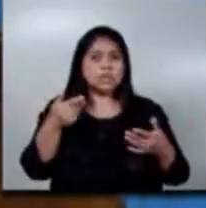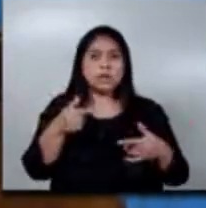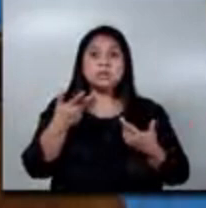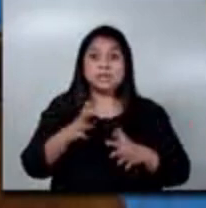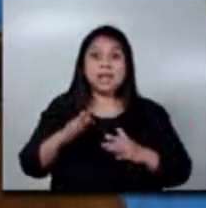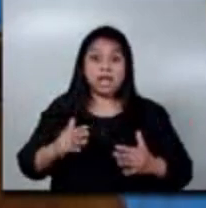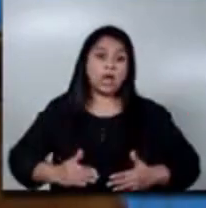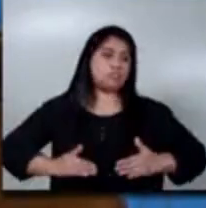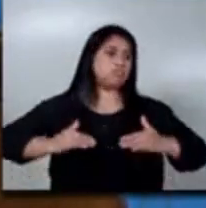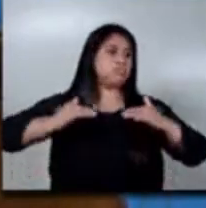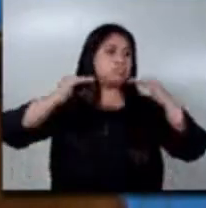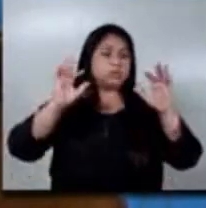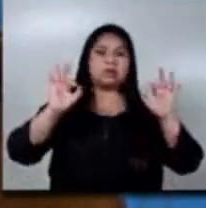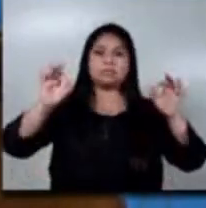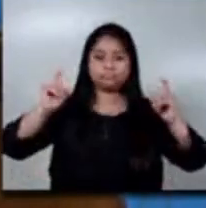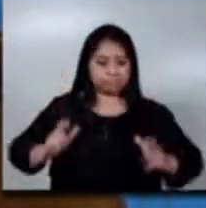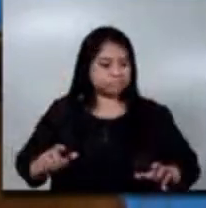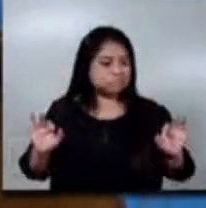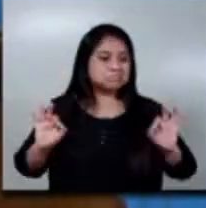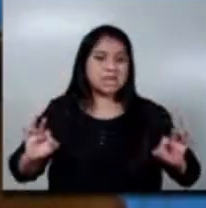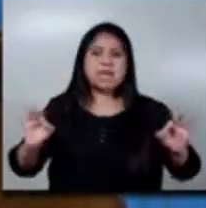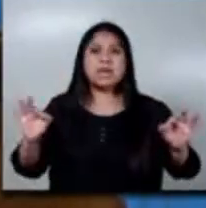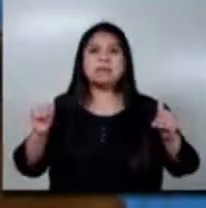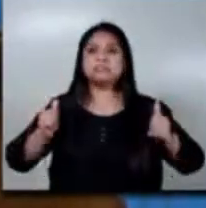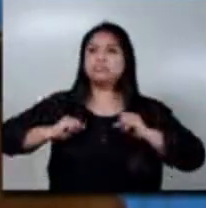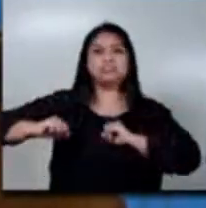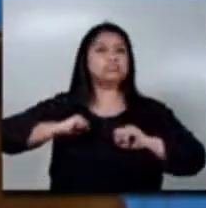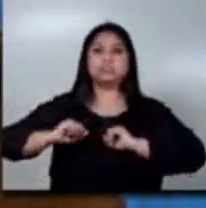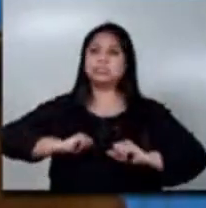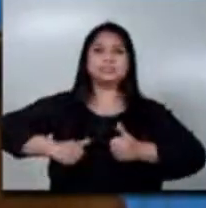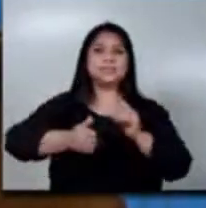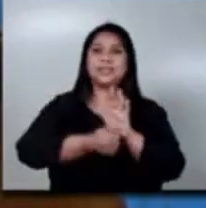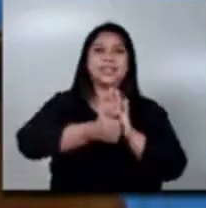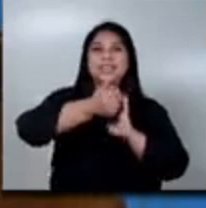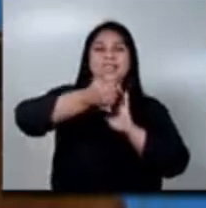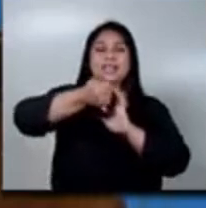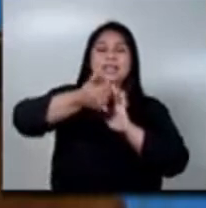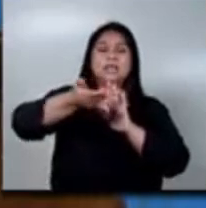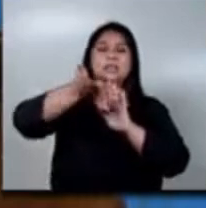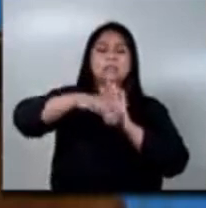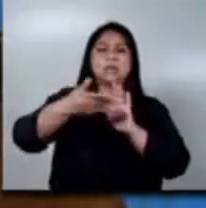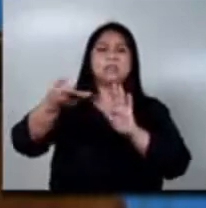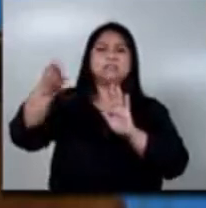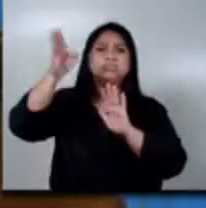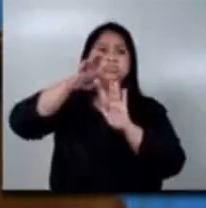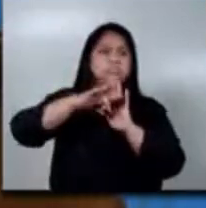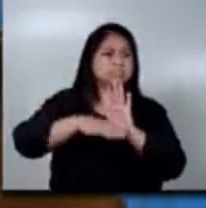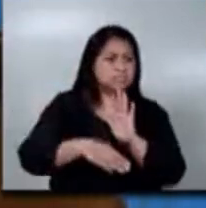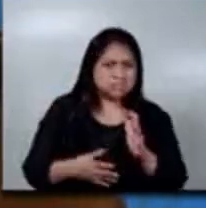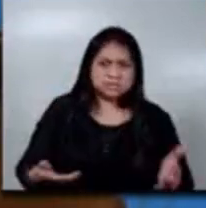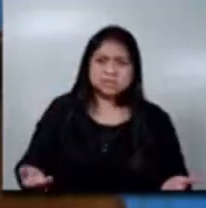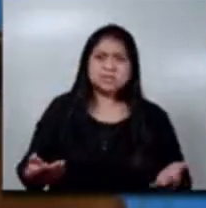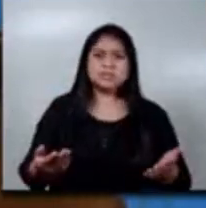evolucionado perfectamente que el niño va en su crecimiento y desarrollo y de repente empieza una situación